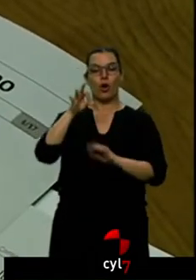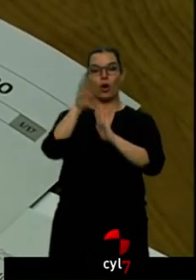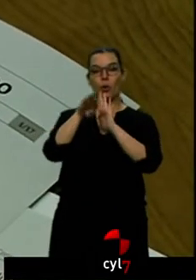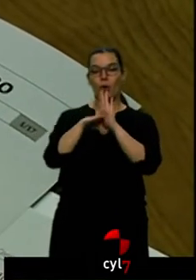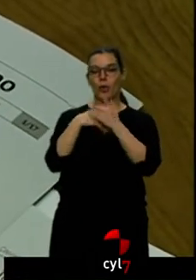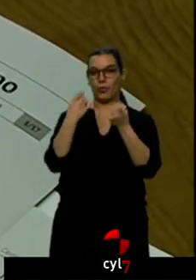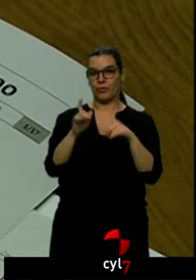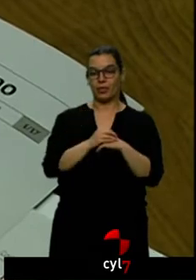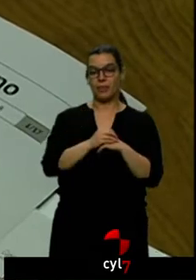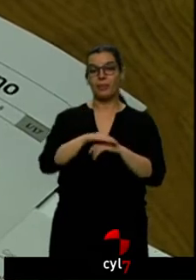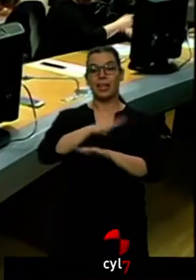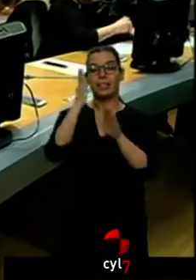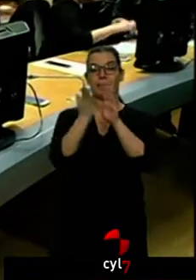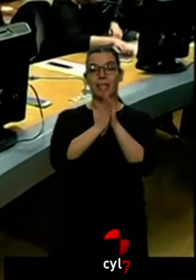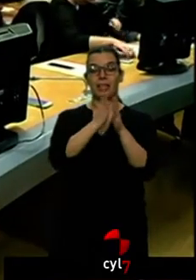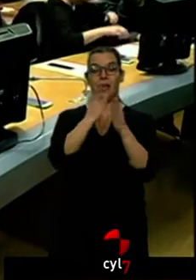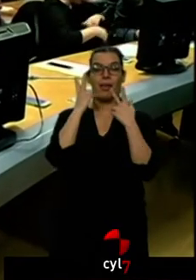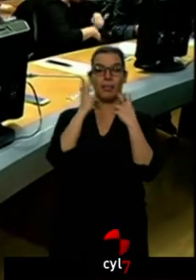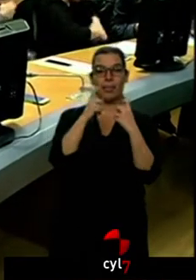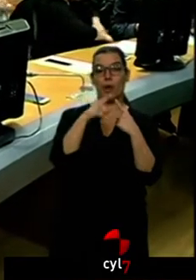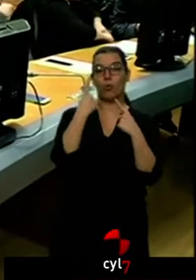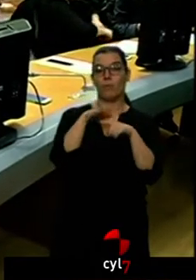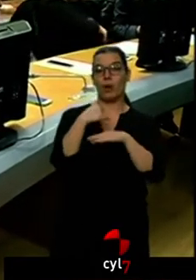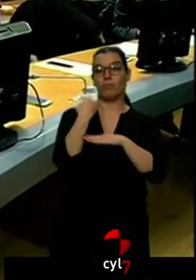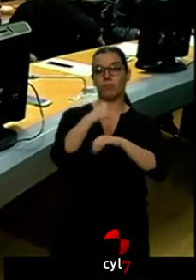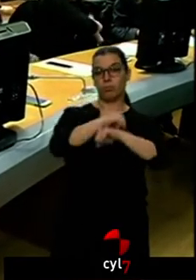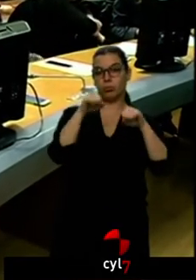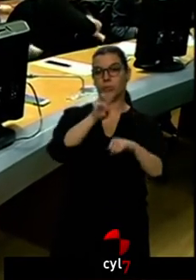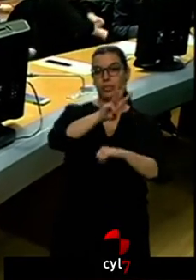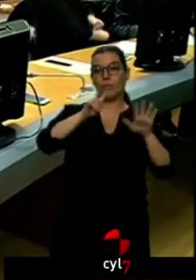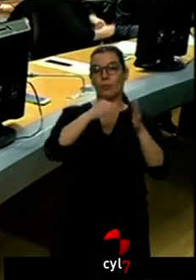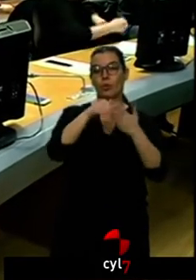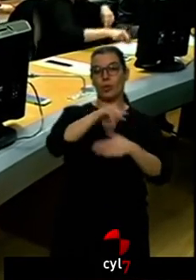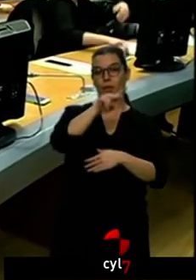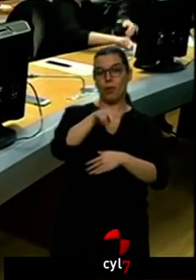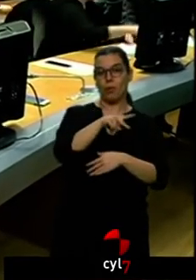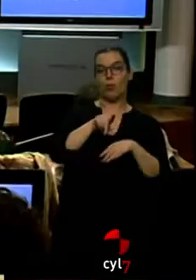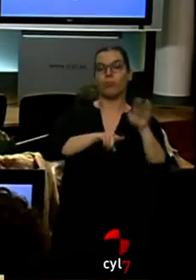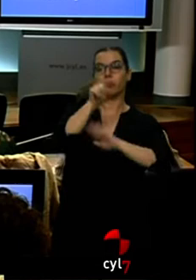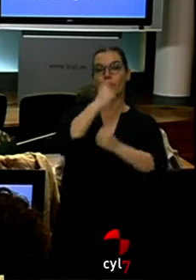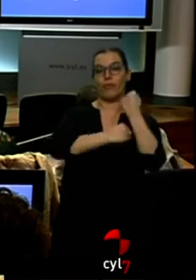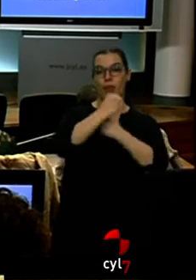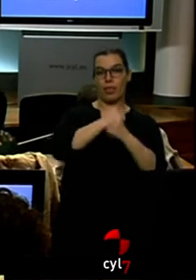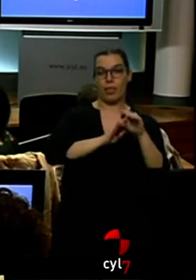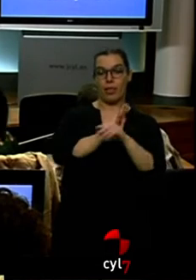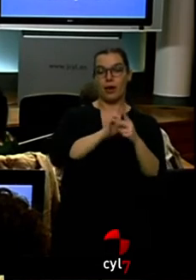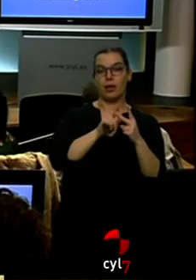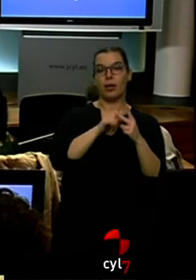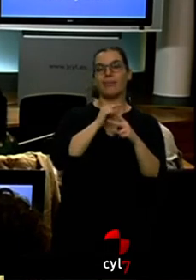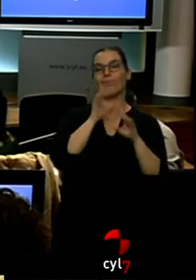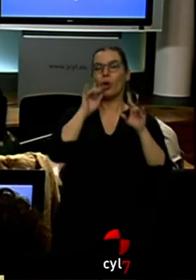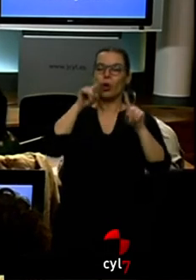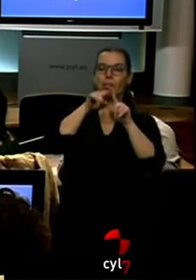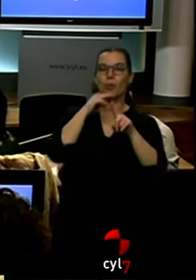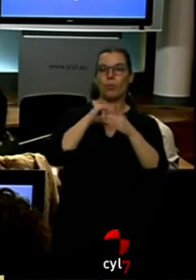Entre los expedientes de Hacienda, uno para reforzar con 32 millones de euros la lanzadera financiera para apoyar proyectos en